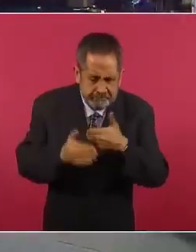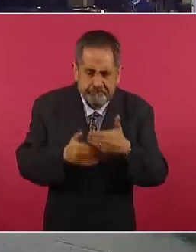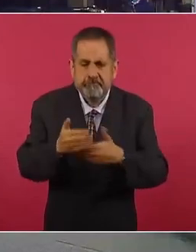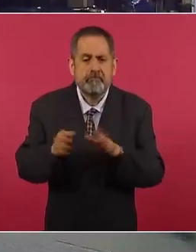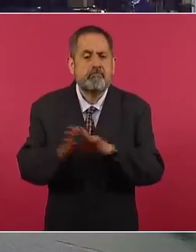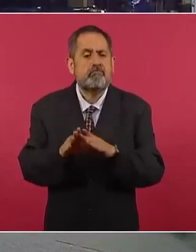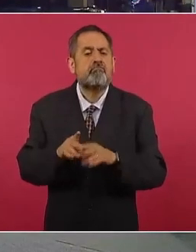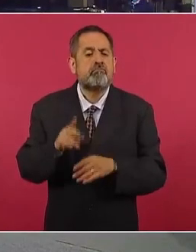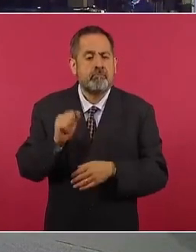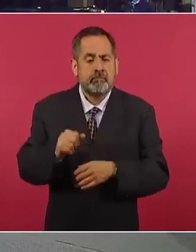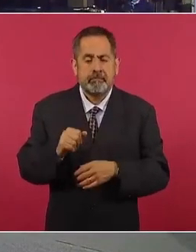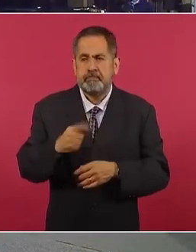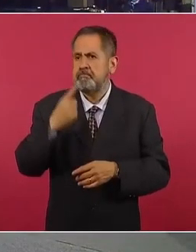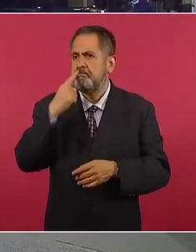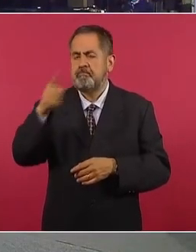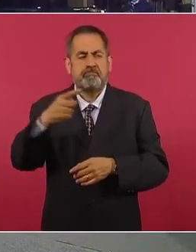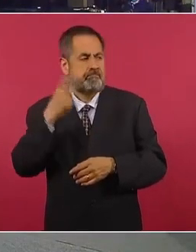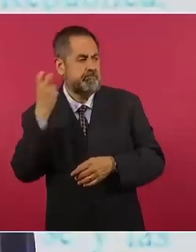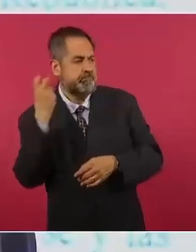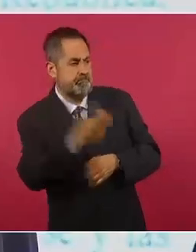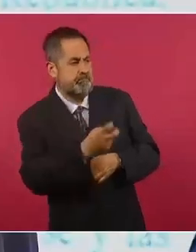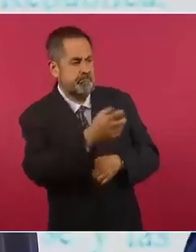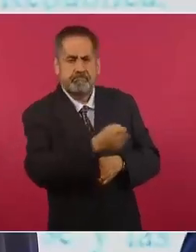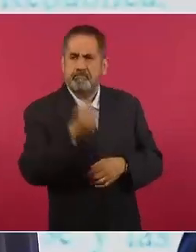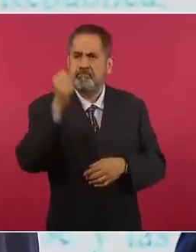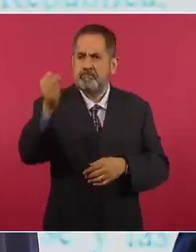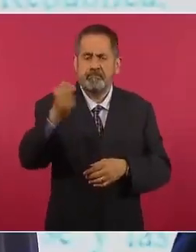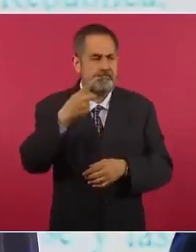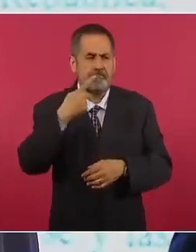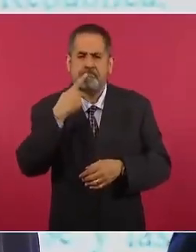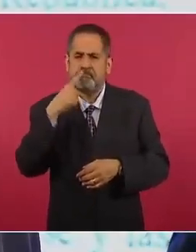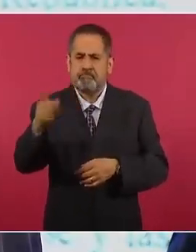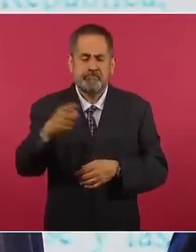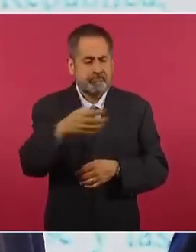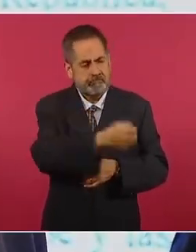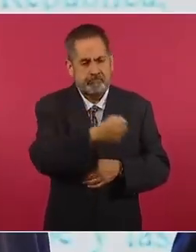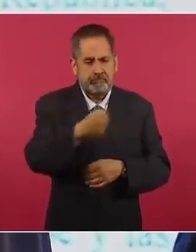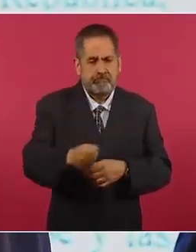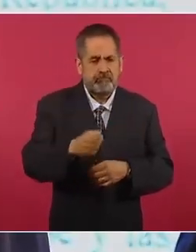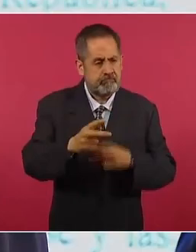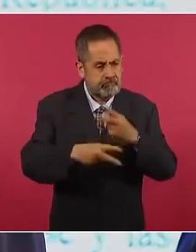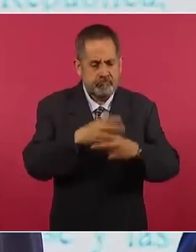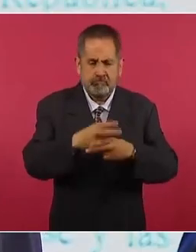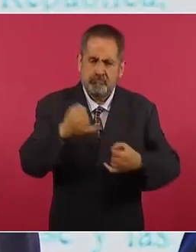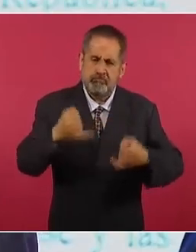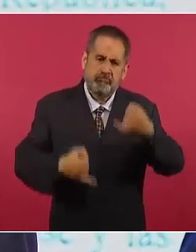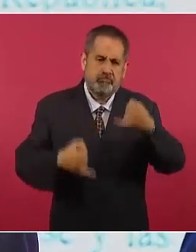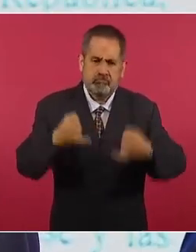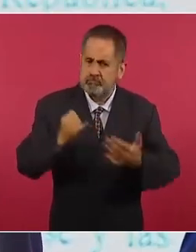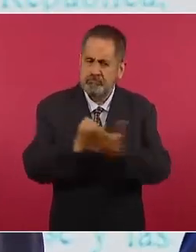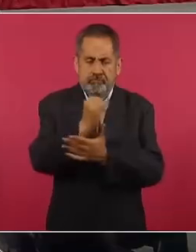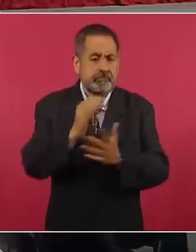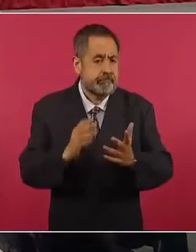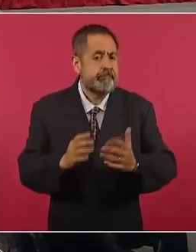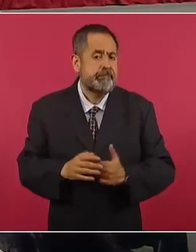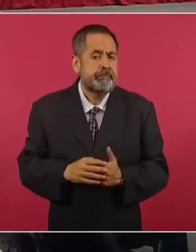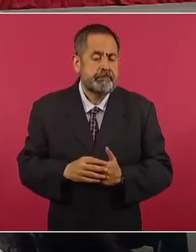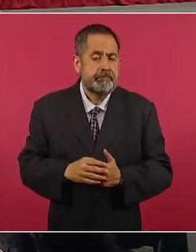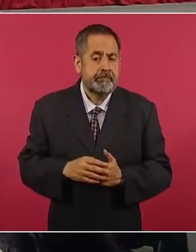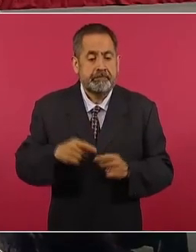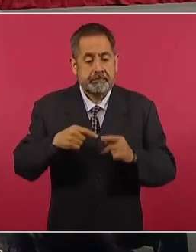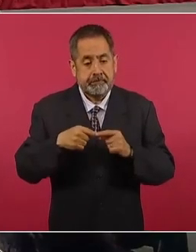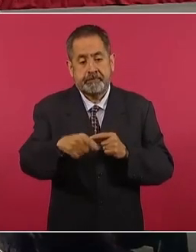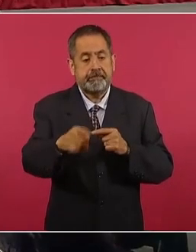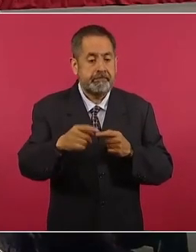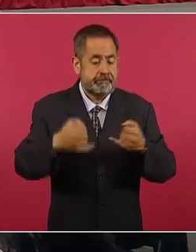y hacer acusaciones con base en evidencias para su judicialización. Durante los procesos